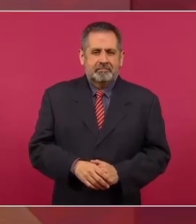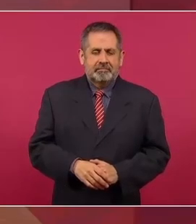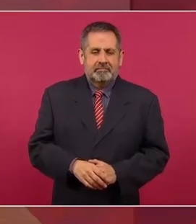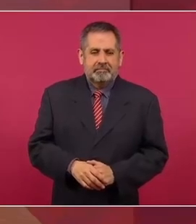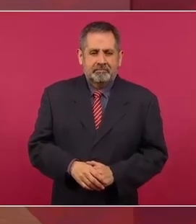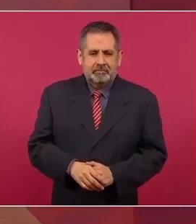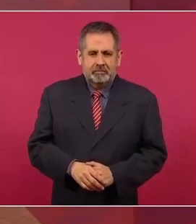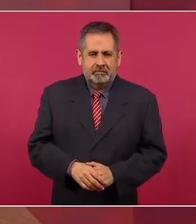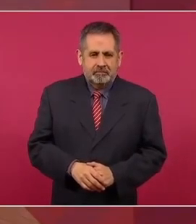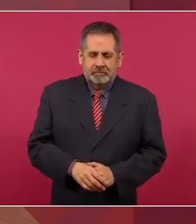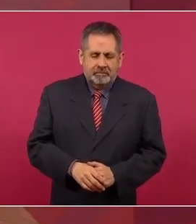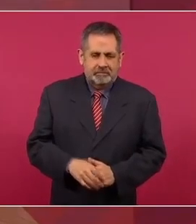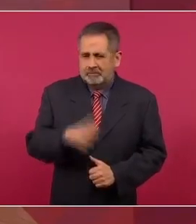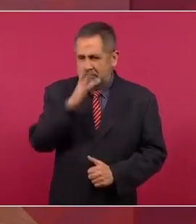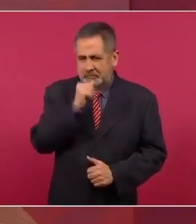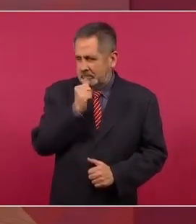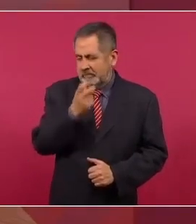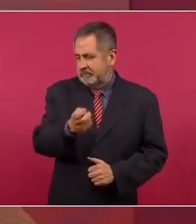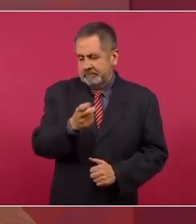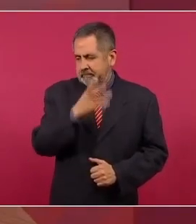No es posible eso.